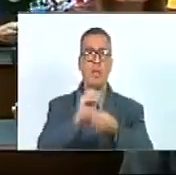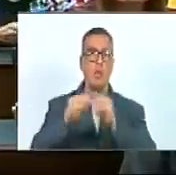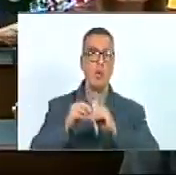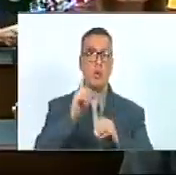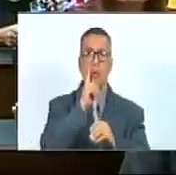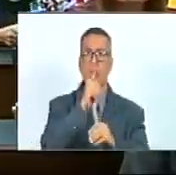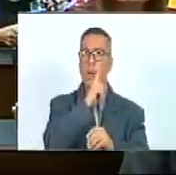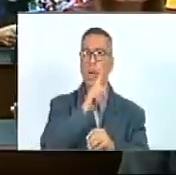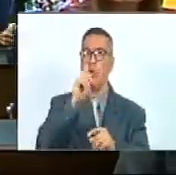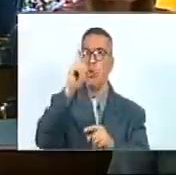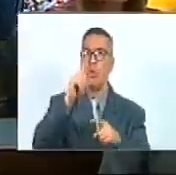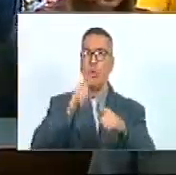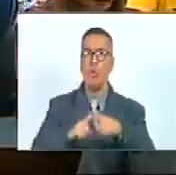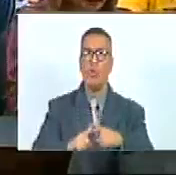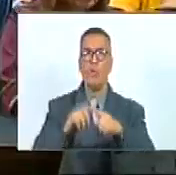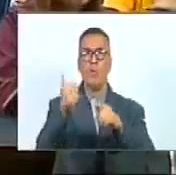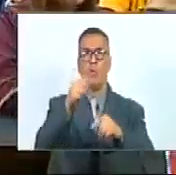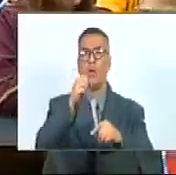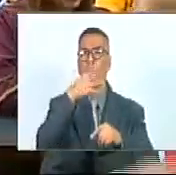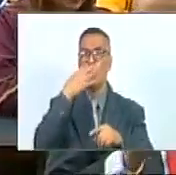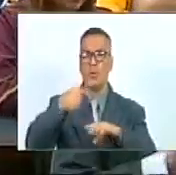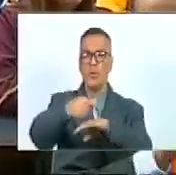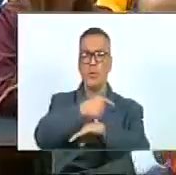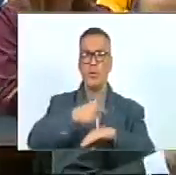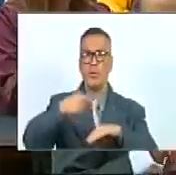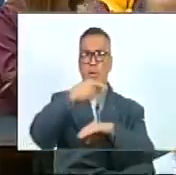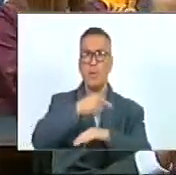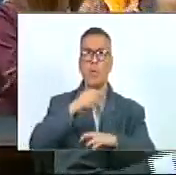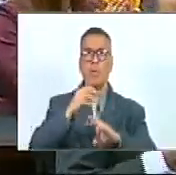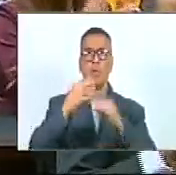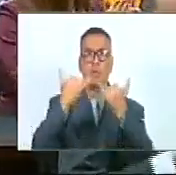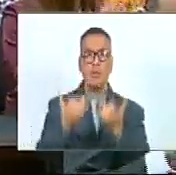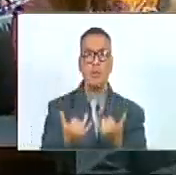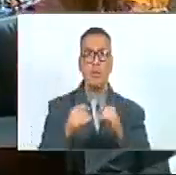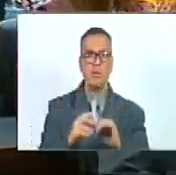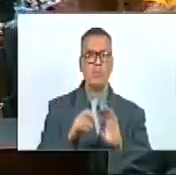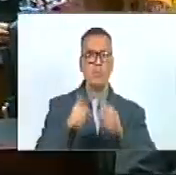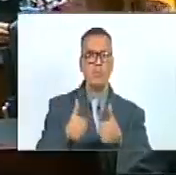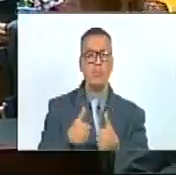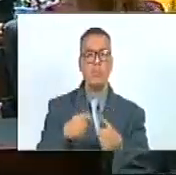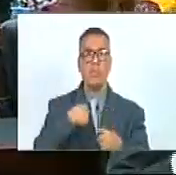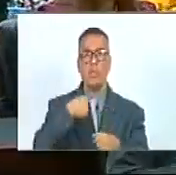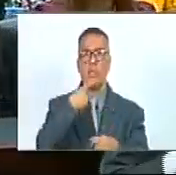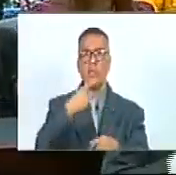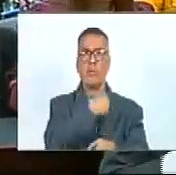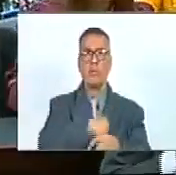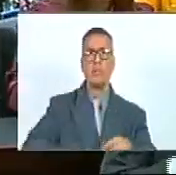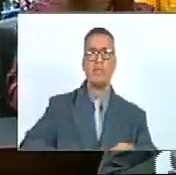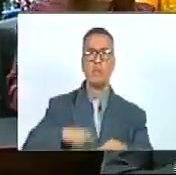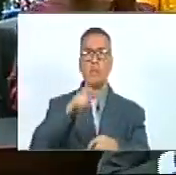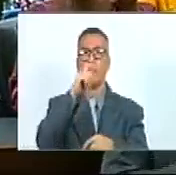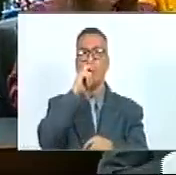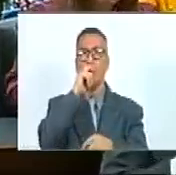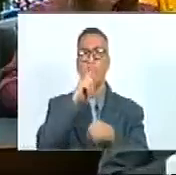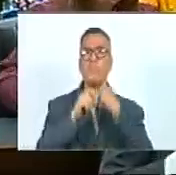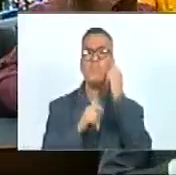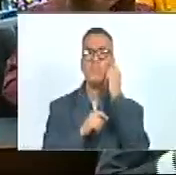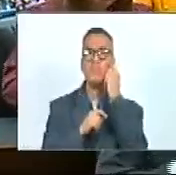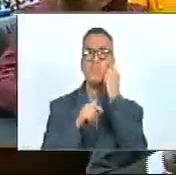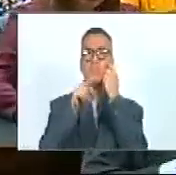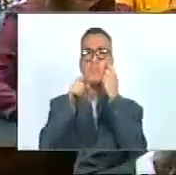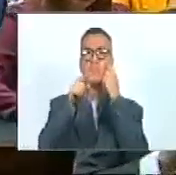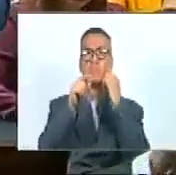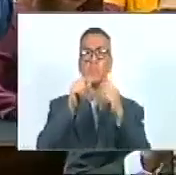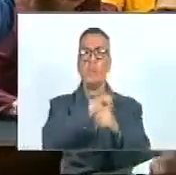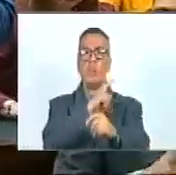llamado el 1x10 para el buen gobierno que lanzó ya el presidente Nicolás Maduro y que es